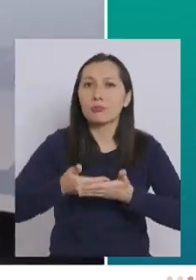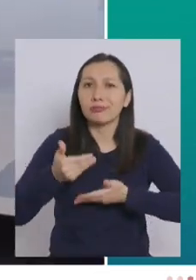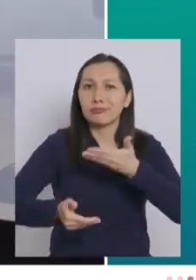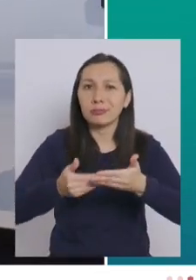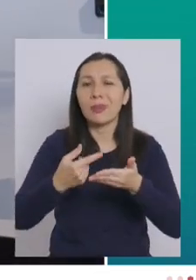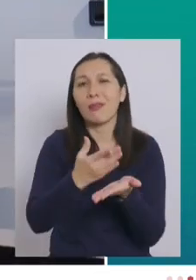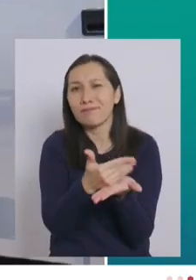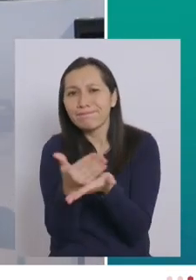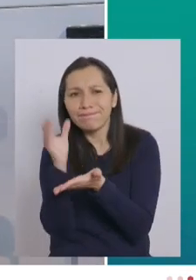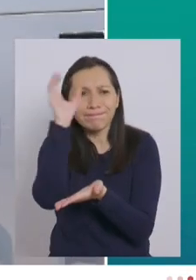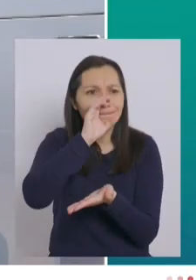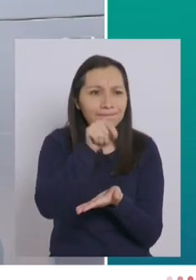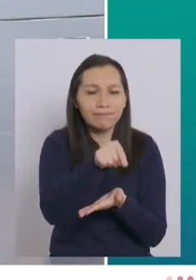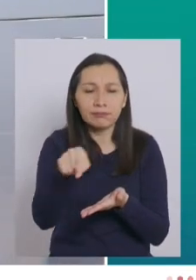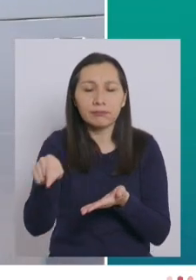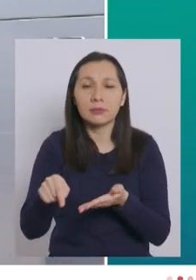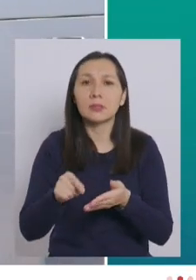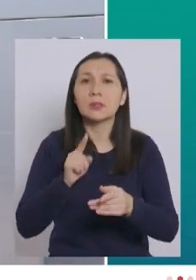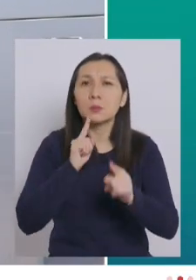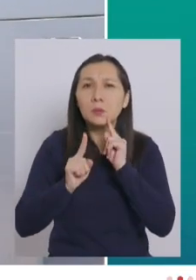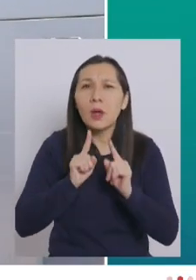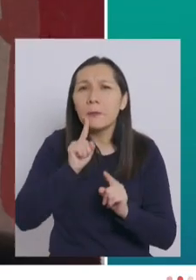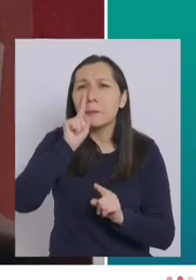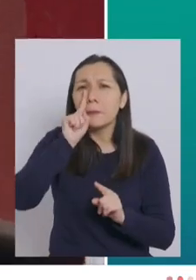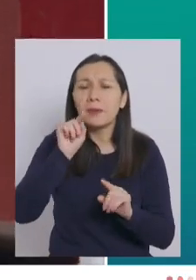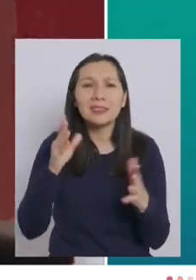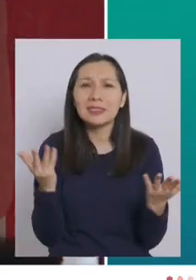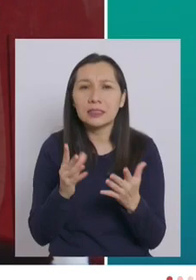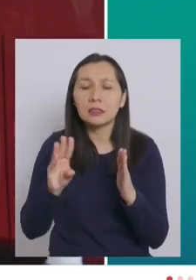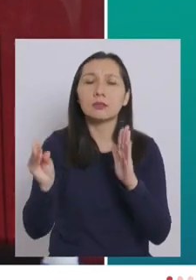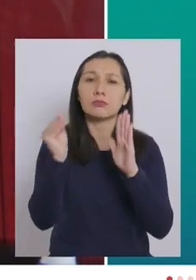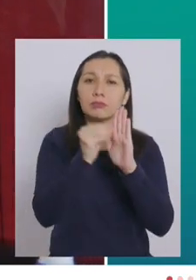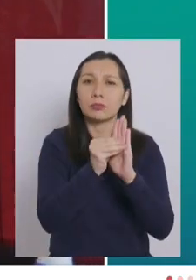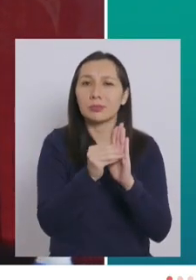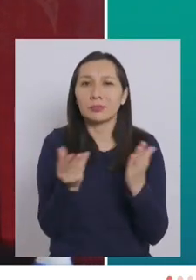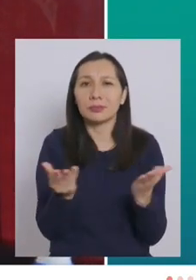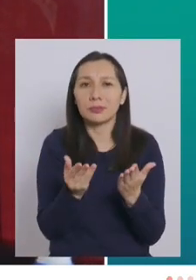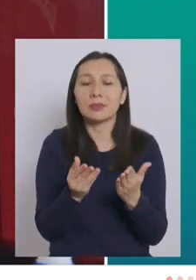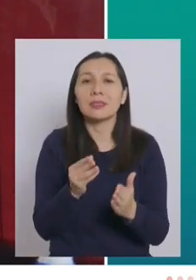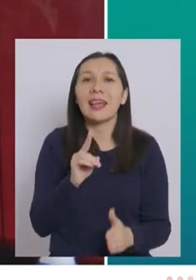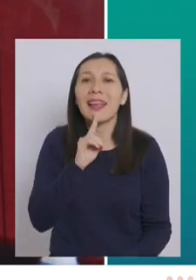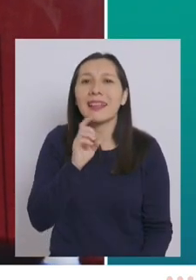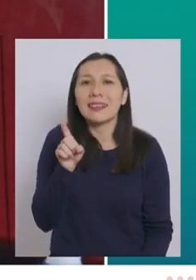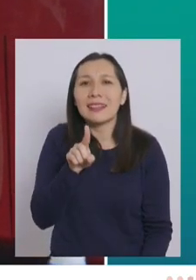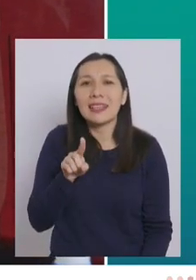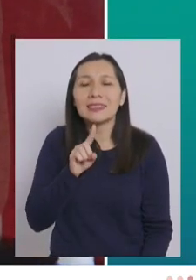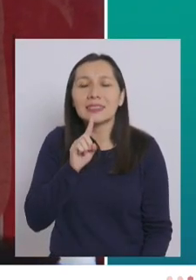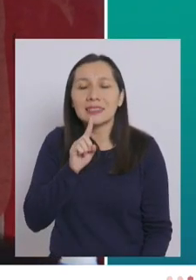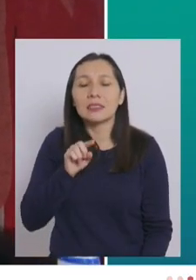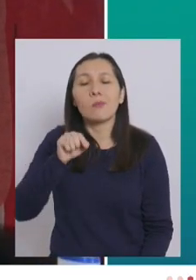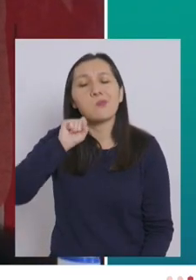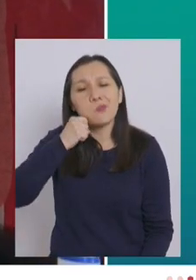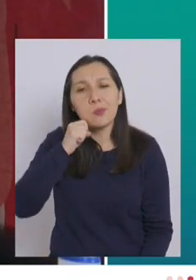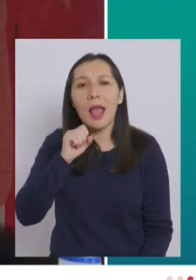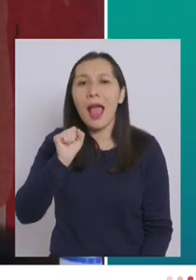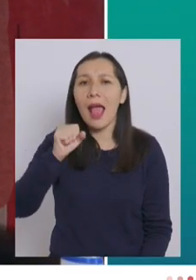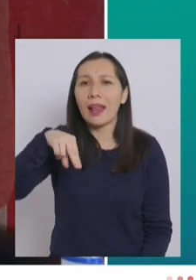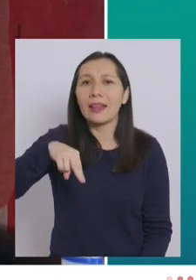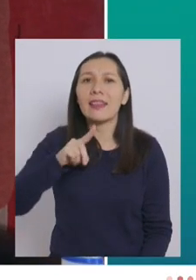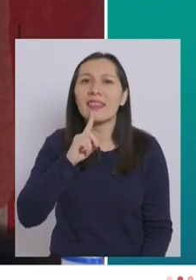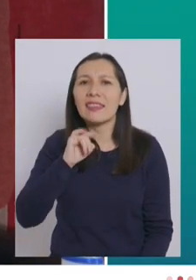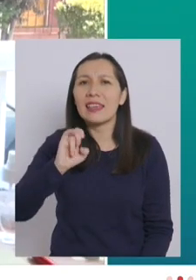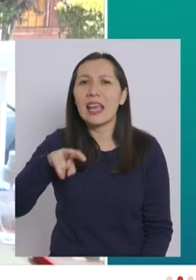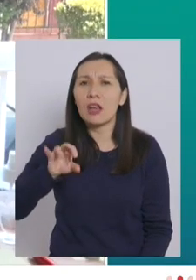estas distintas estrategias. El testeo. El testeo. Hemos implementado el test de antígeno en nuestro país, que nos